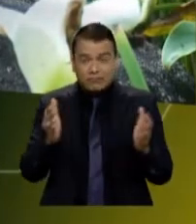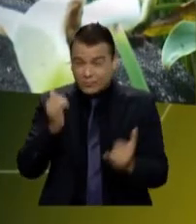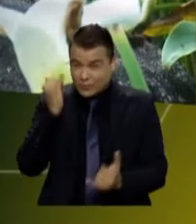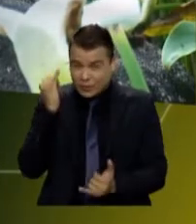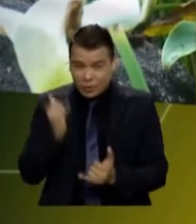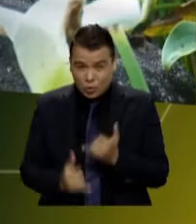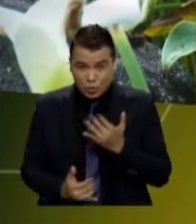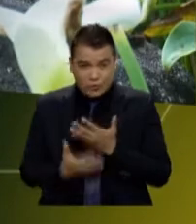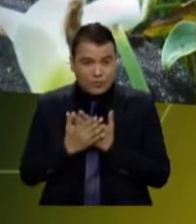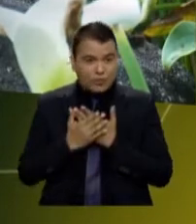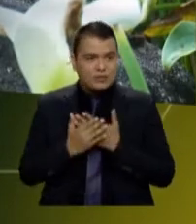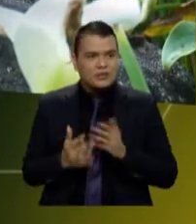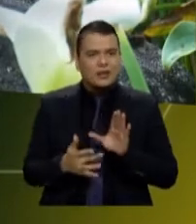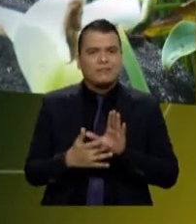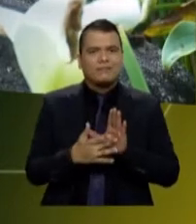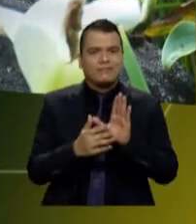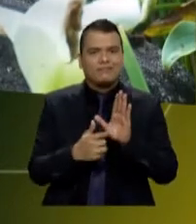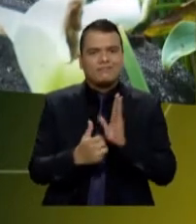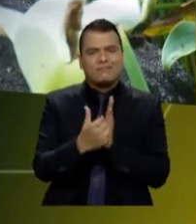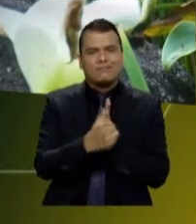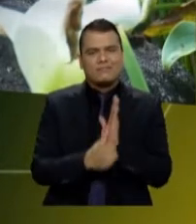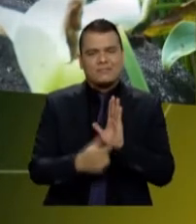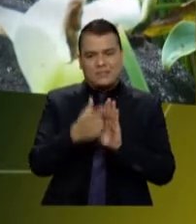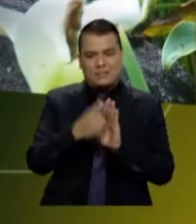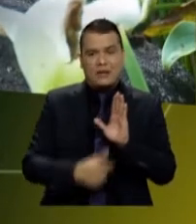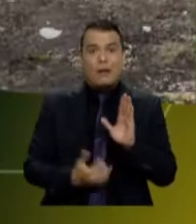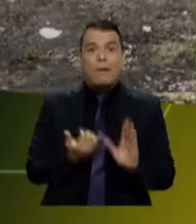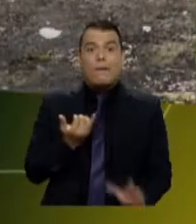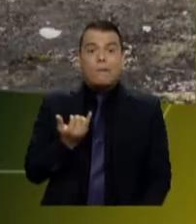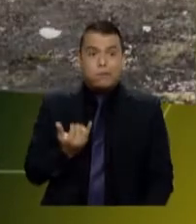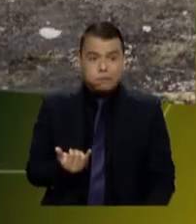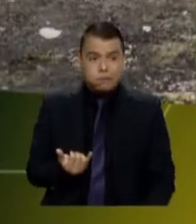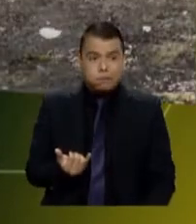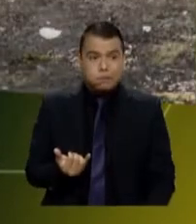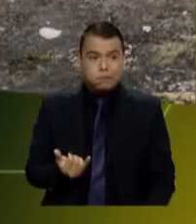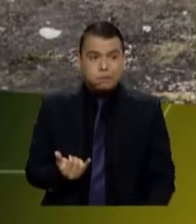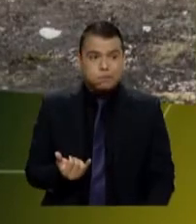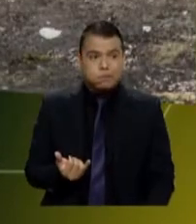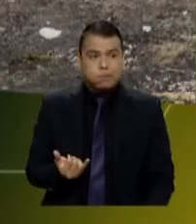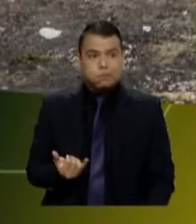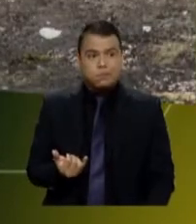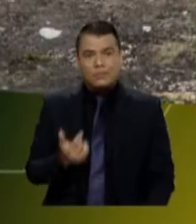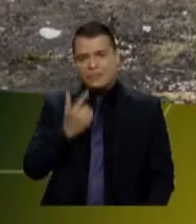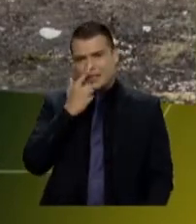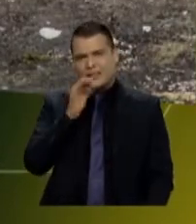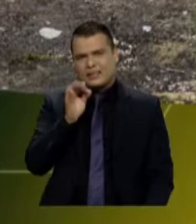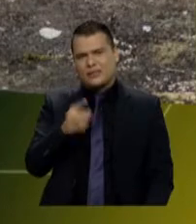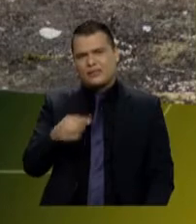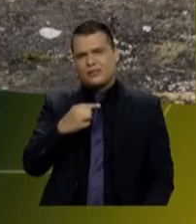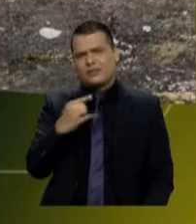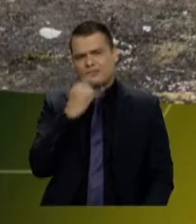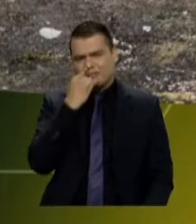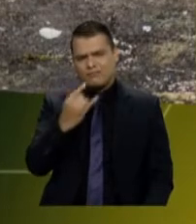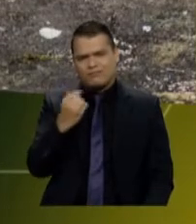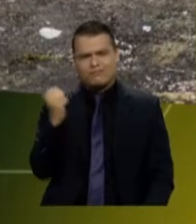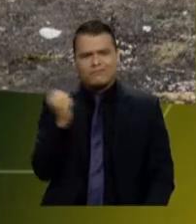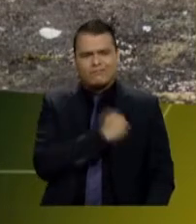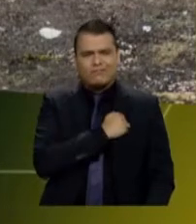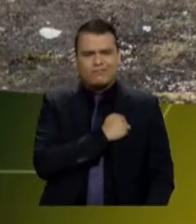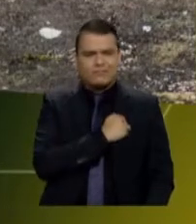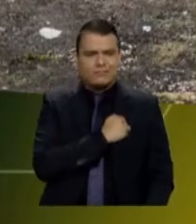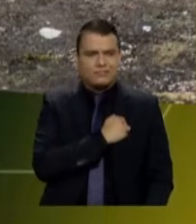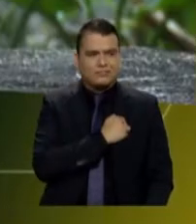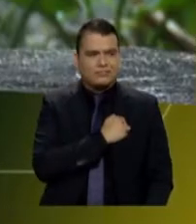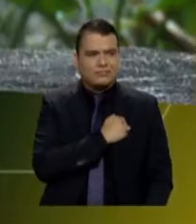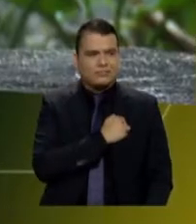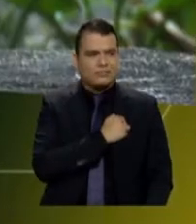informativo, en el segmento final, van a empezar a ver la serie completa de Rocky Rupito en el Valle de los Sueños y se enamorarán tanto como lo estamos haciendo nosotros.